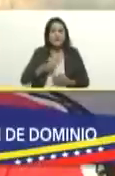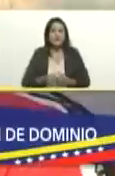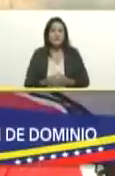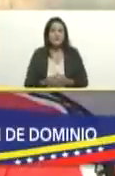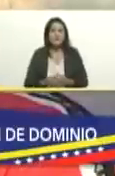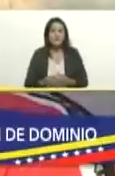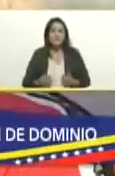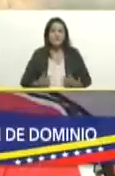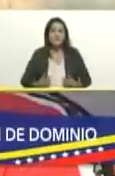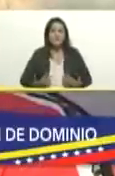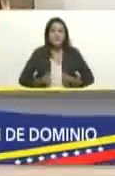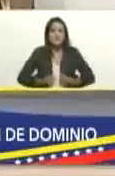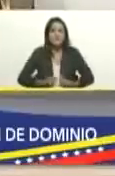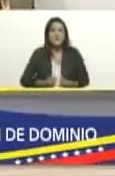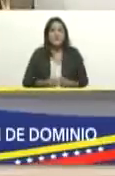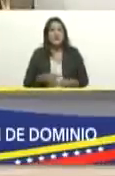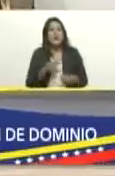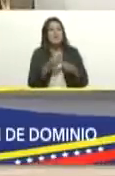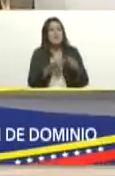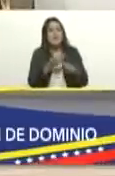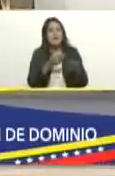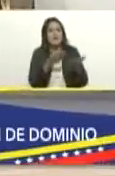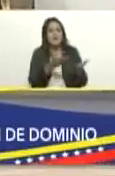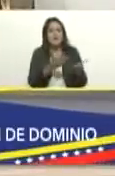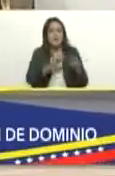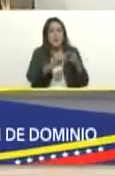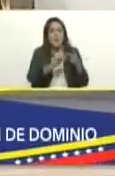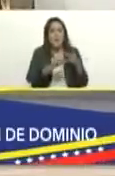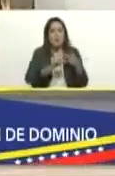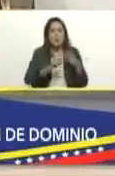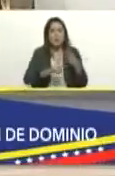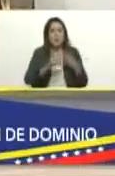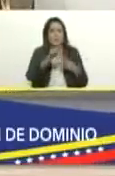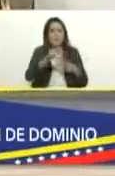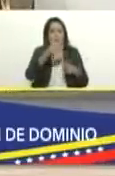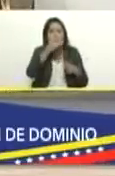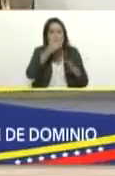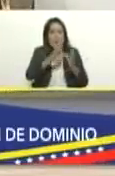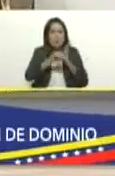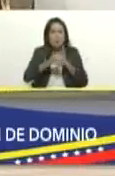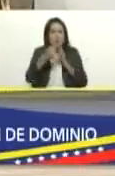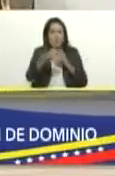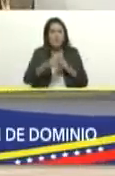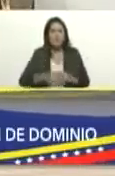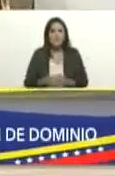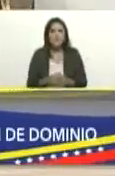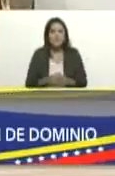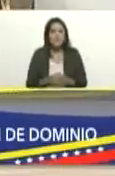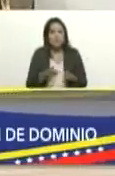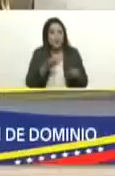destino destino los bienes artículo 48 los bienes declarados en extinción de dominio